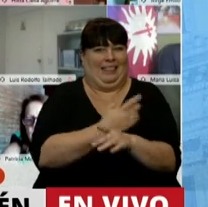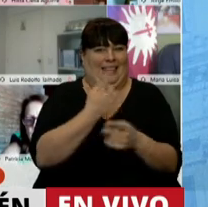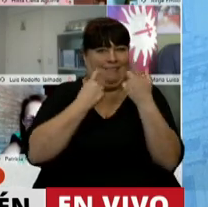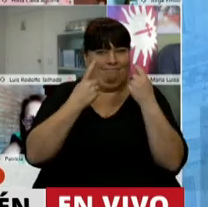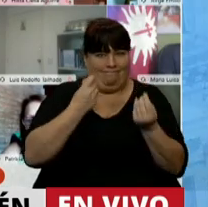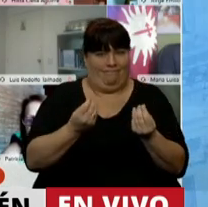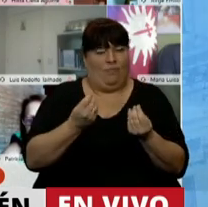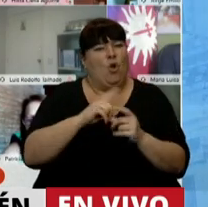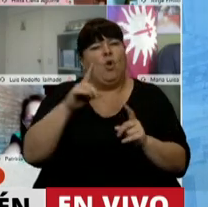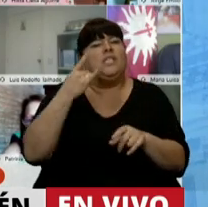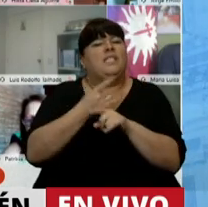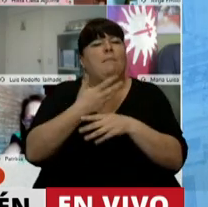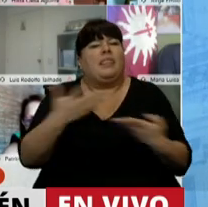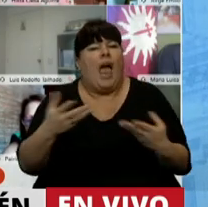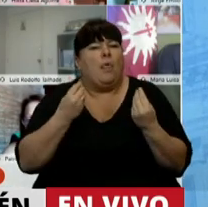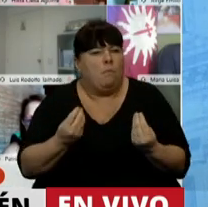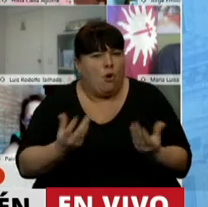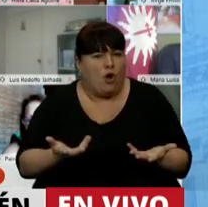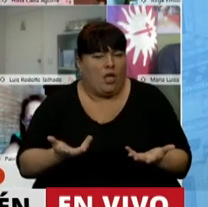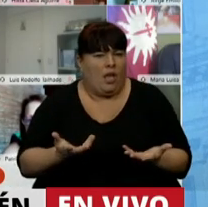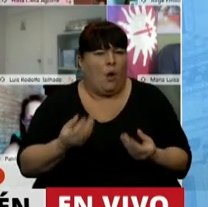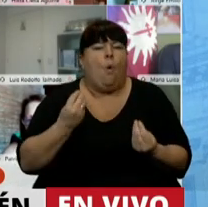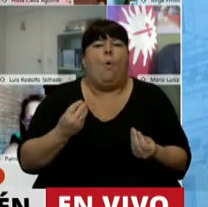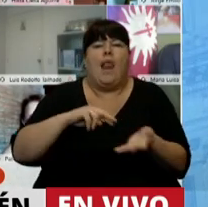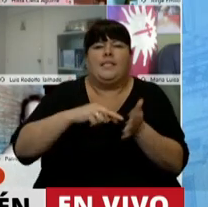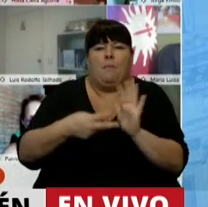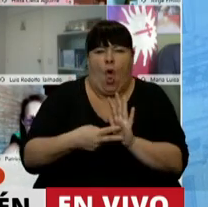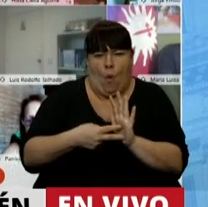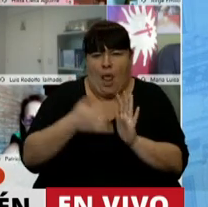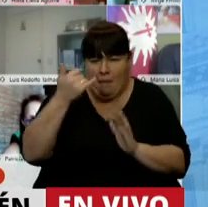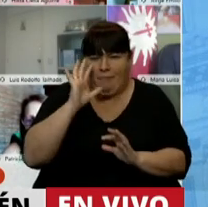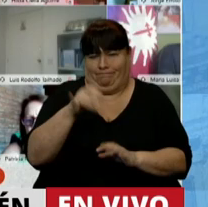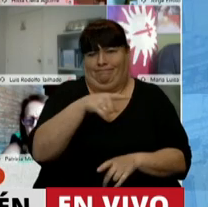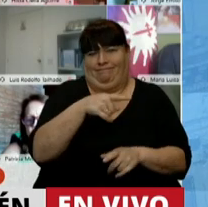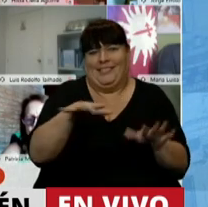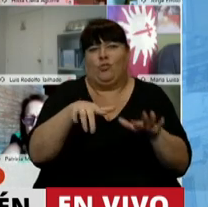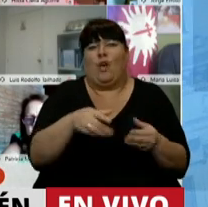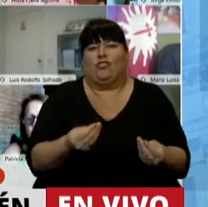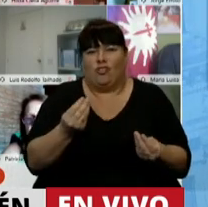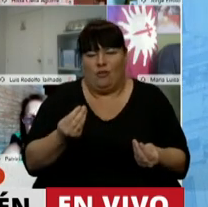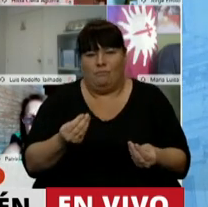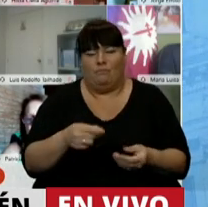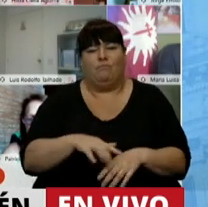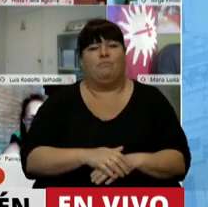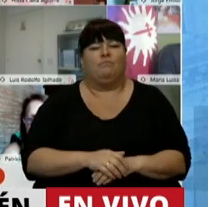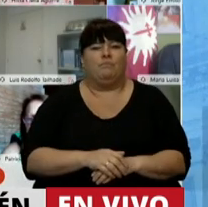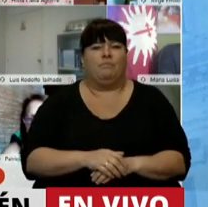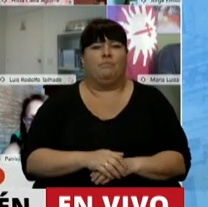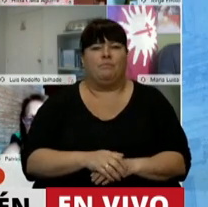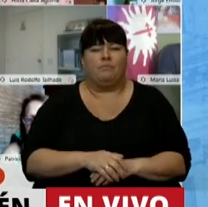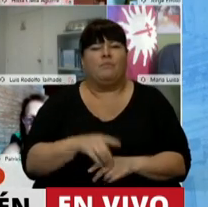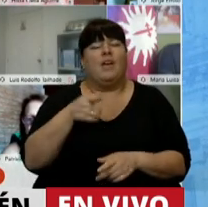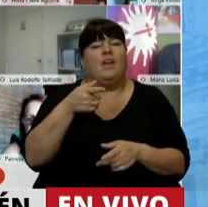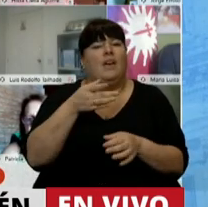¿Por qué nunca llegamos a tiempo? ¿Qué problemas visibiliza esta situación? ¿Que los servicios de salud